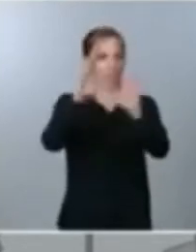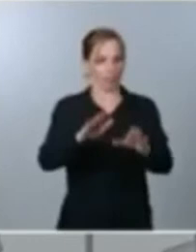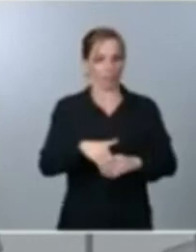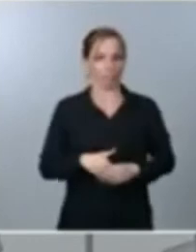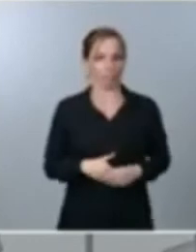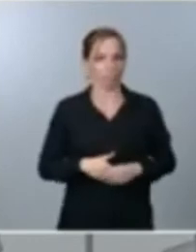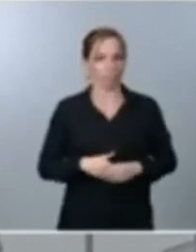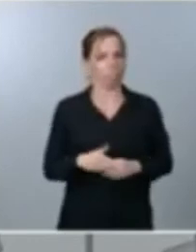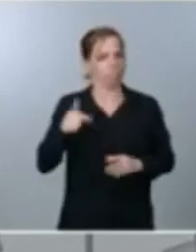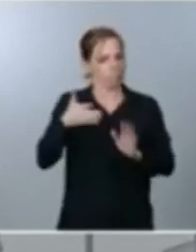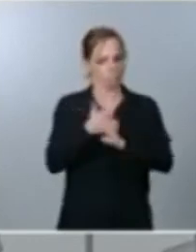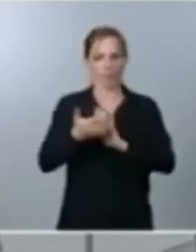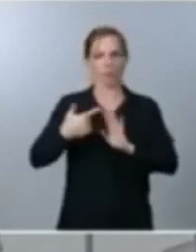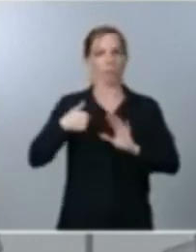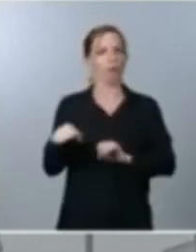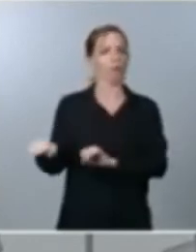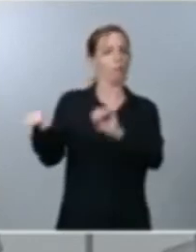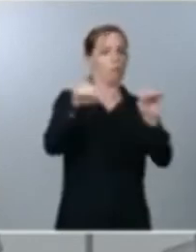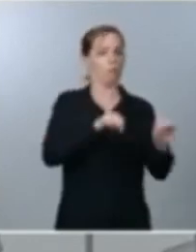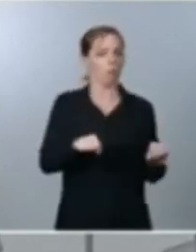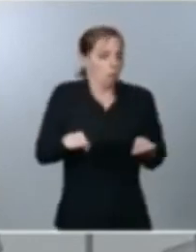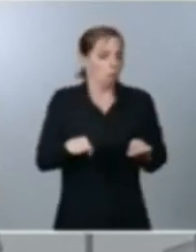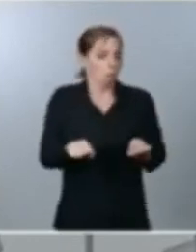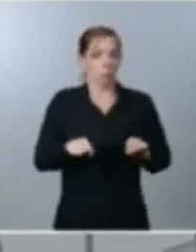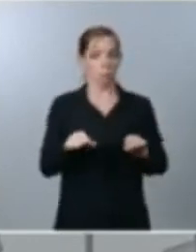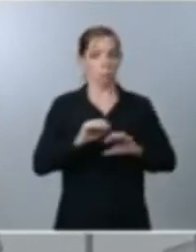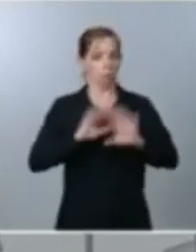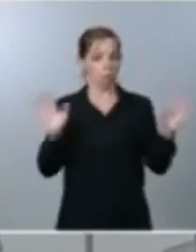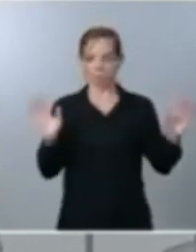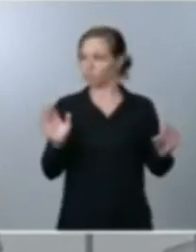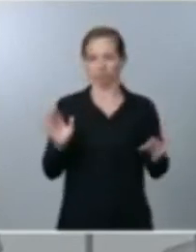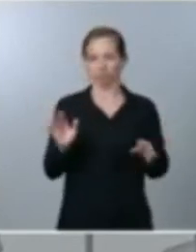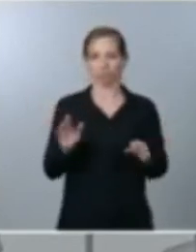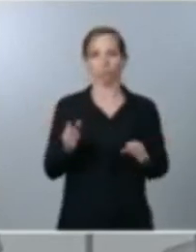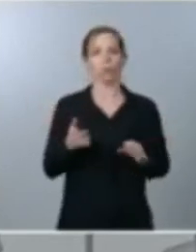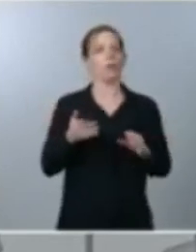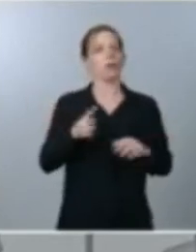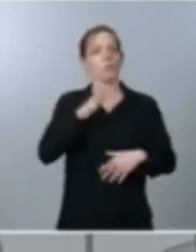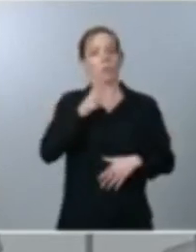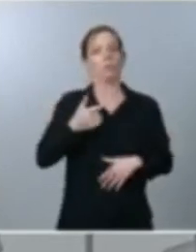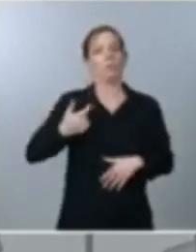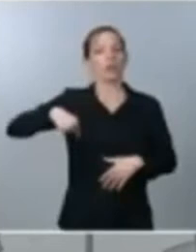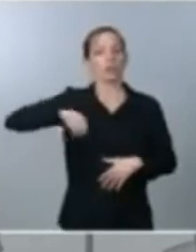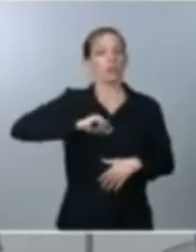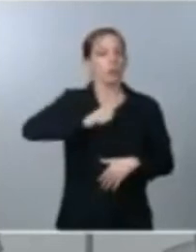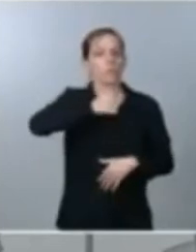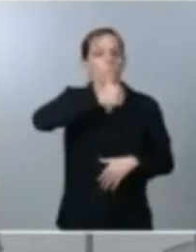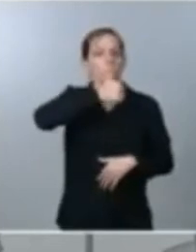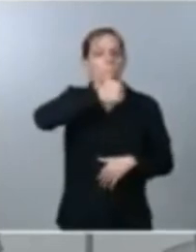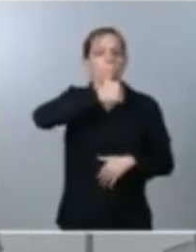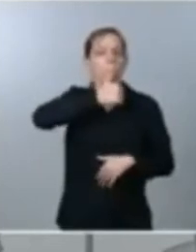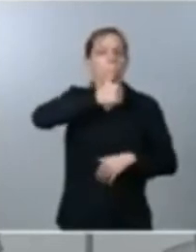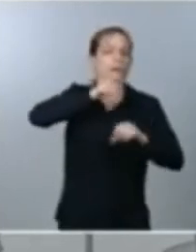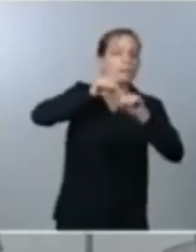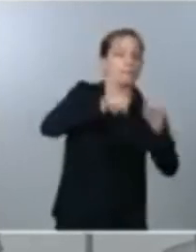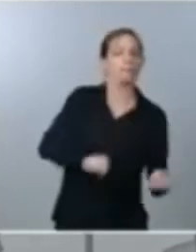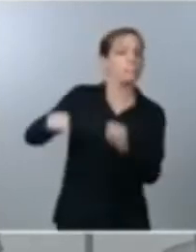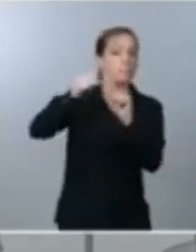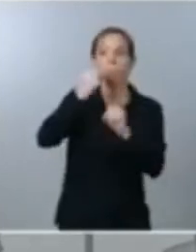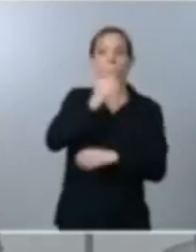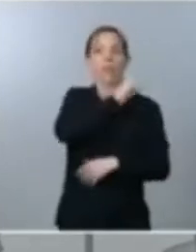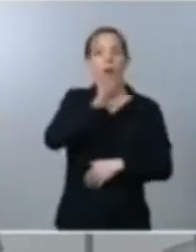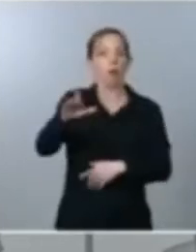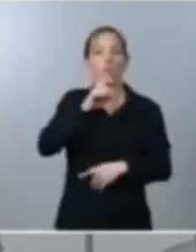defensa pasiva no se trata solo de levantarnos porque la mejor resistencia la única posible es actuar para avanzar